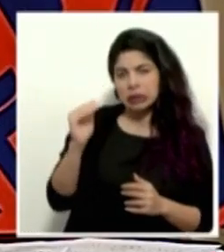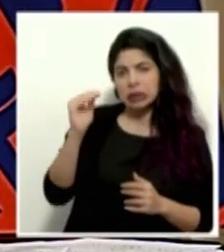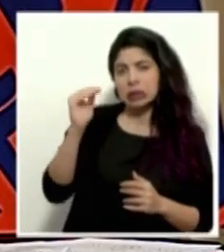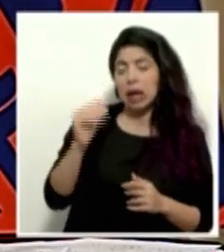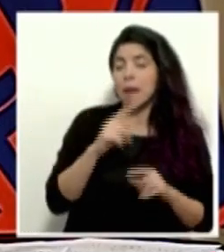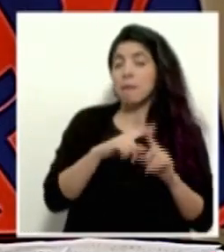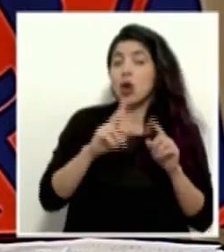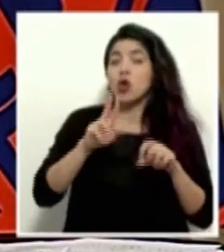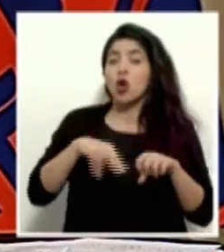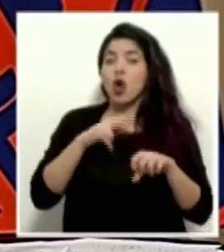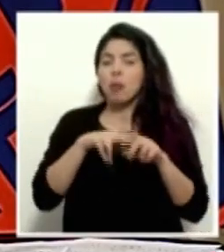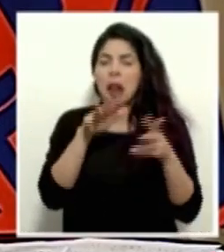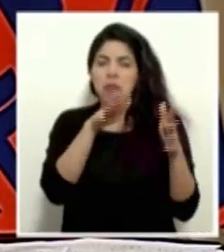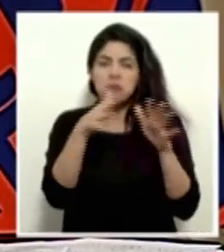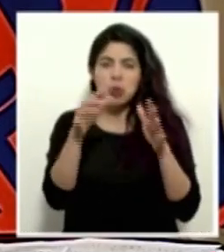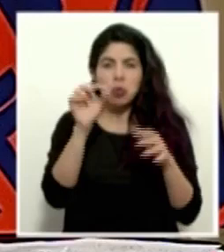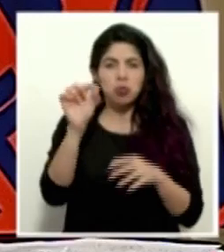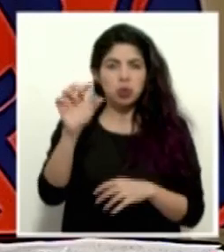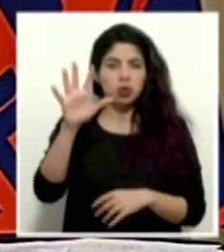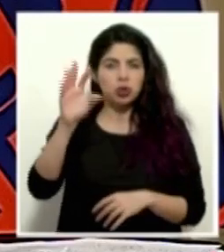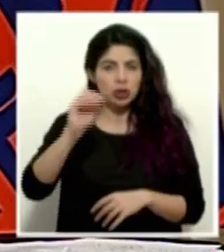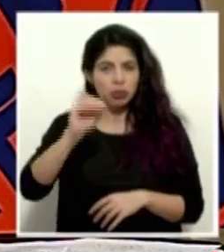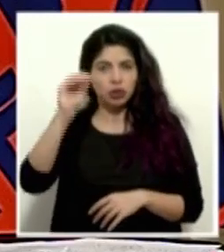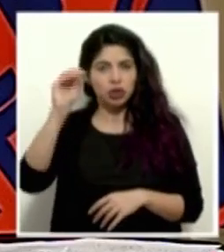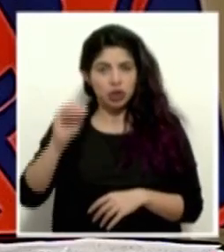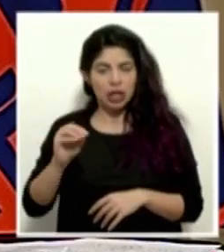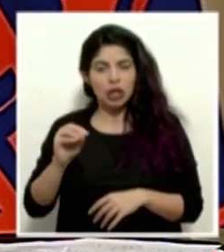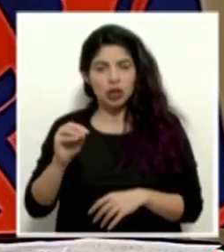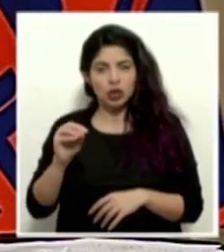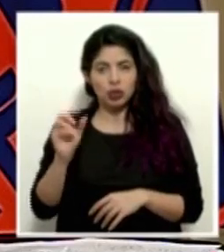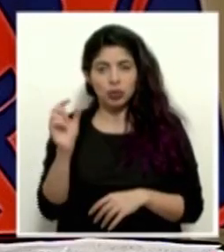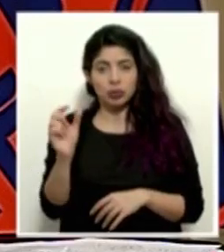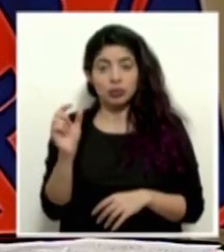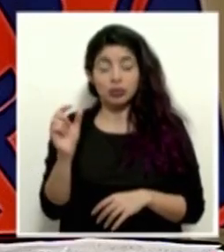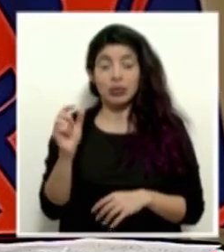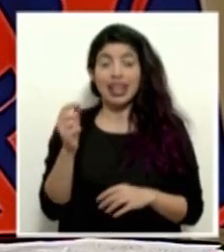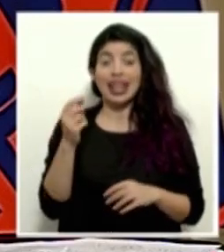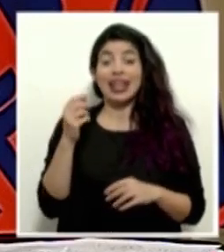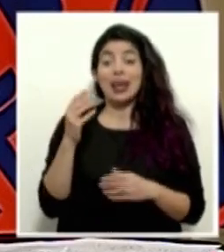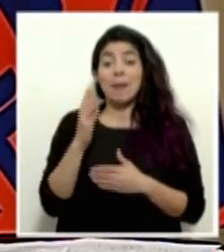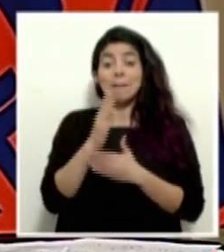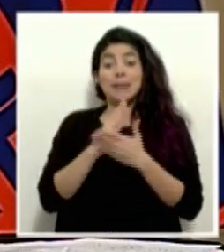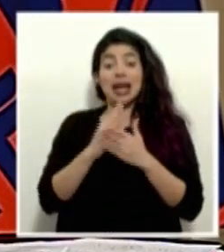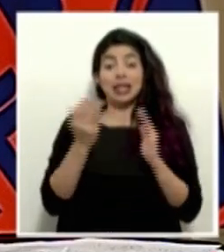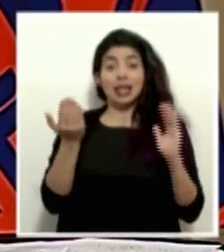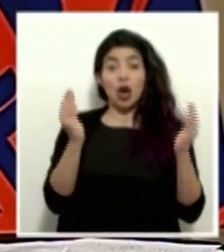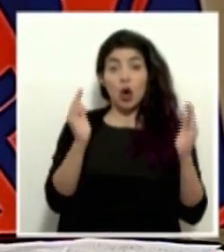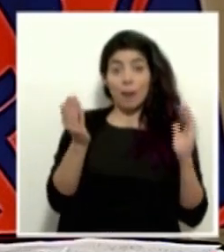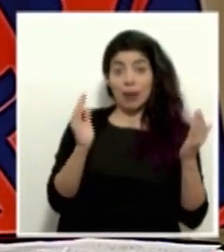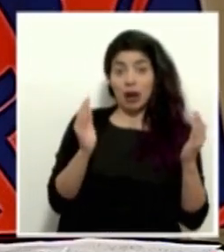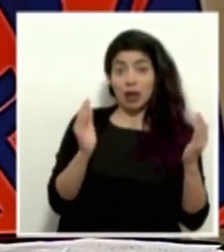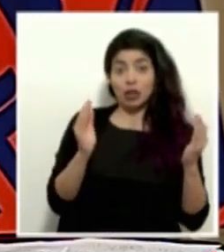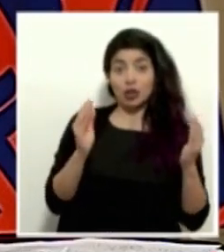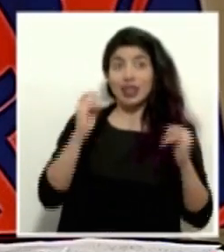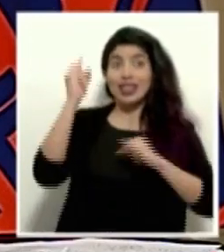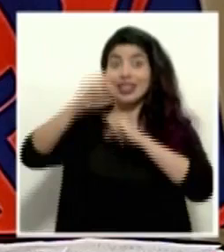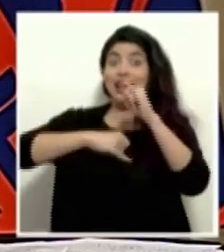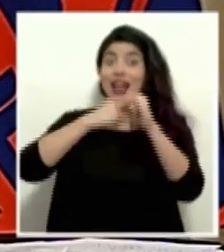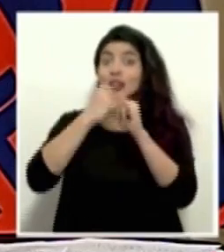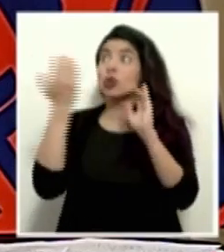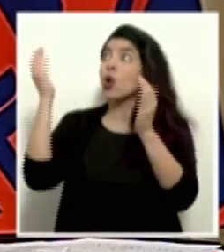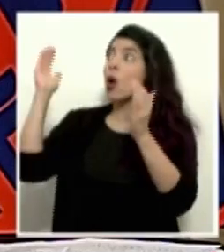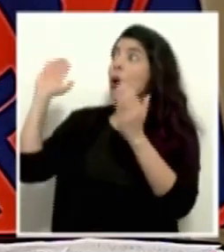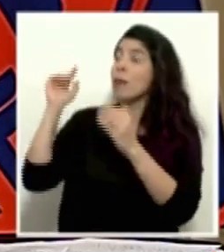pero normalmente anda alrededor de punto cinco, que del punto de vista, digamos, comparativo a nivel internacional,